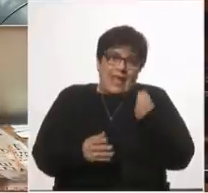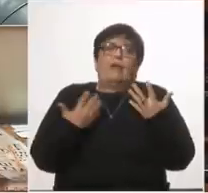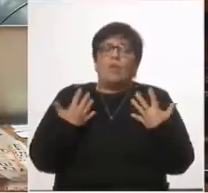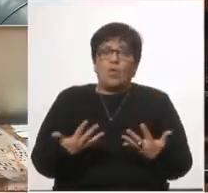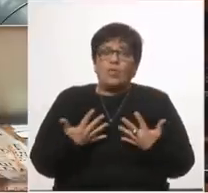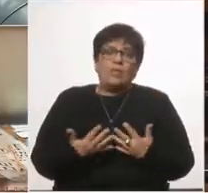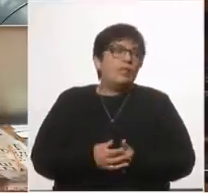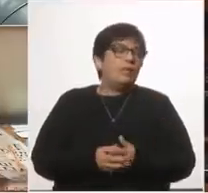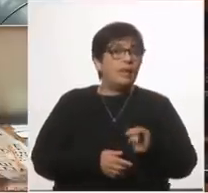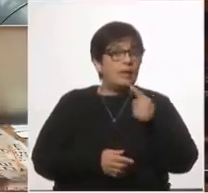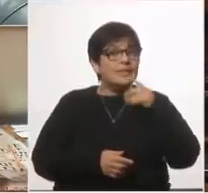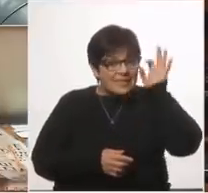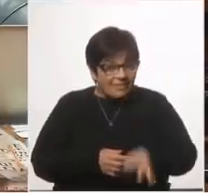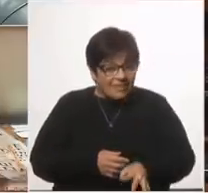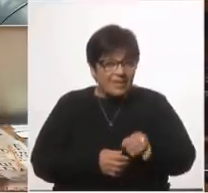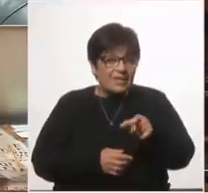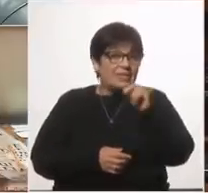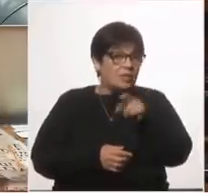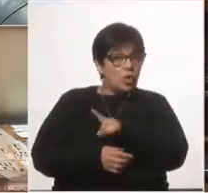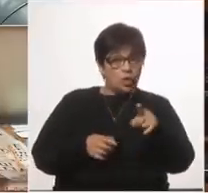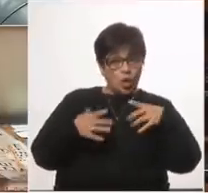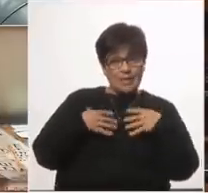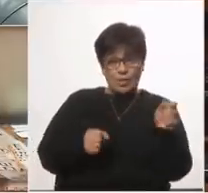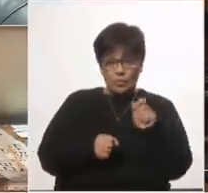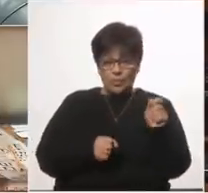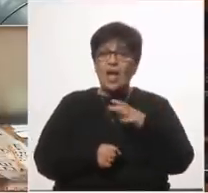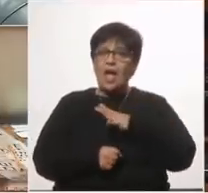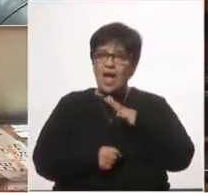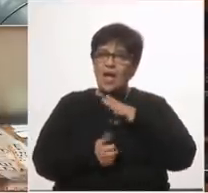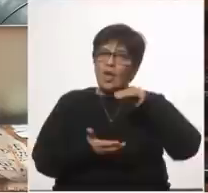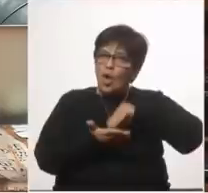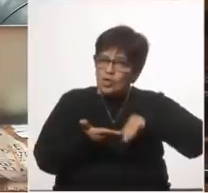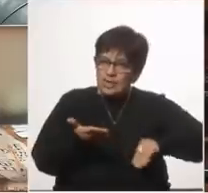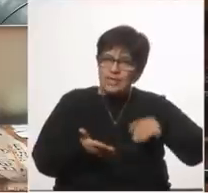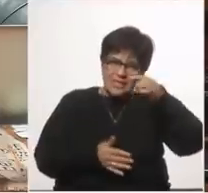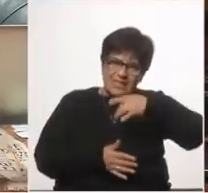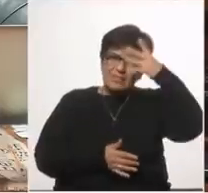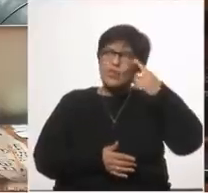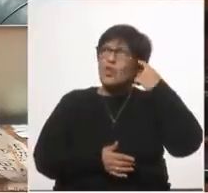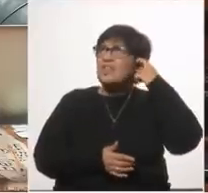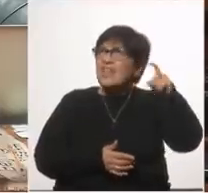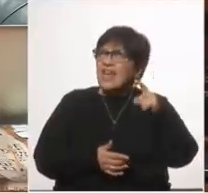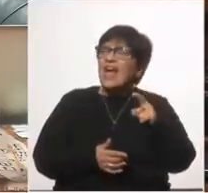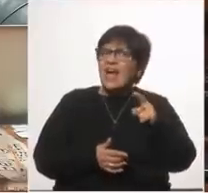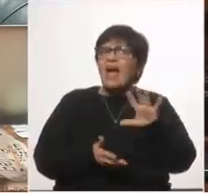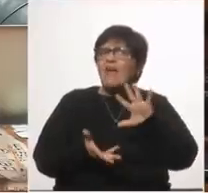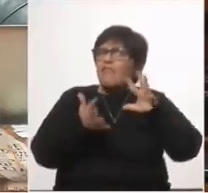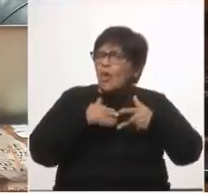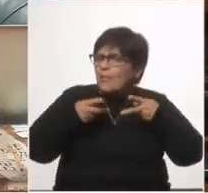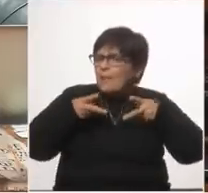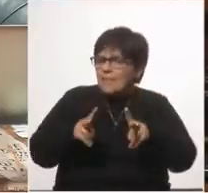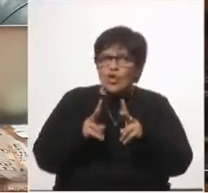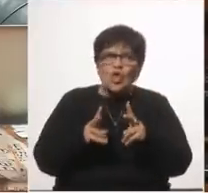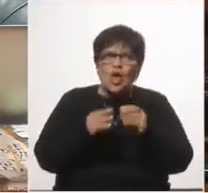queremos saber si el ministerio registra el concepto de muertos evitables si tiene una metodología para